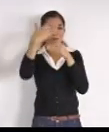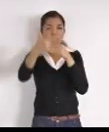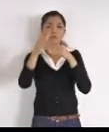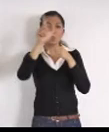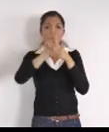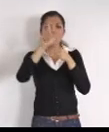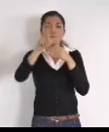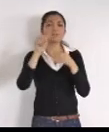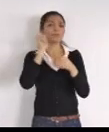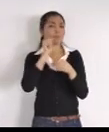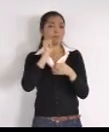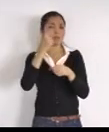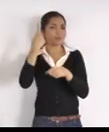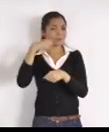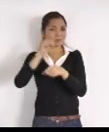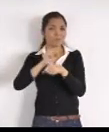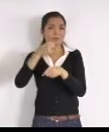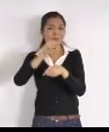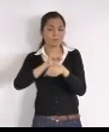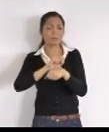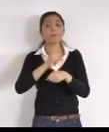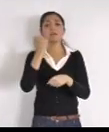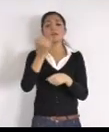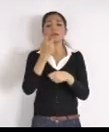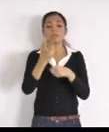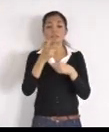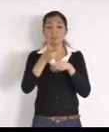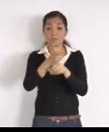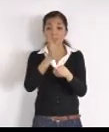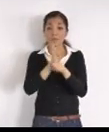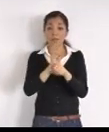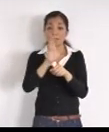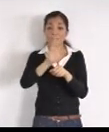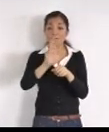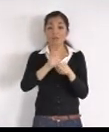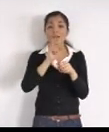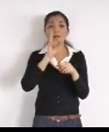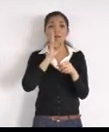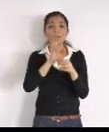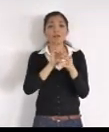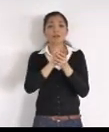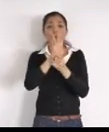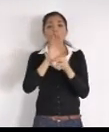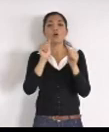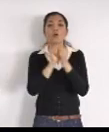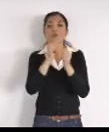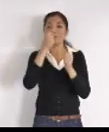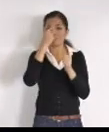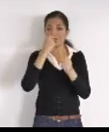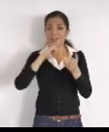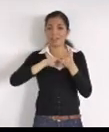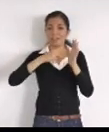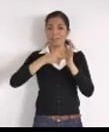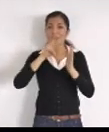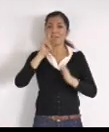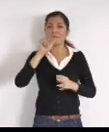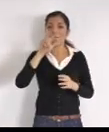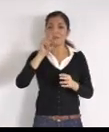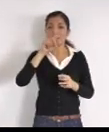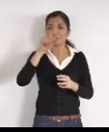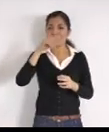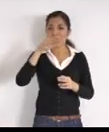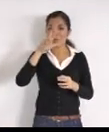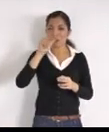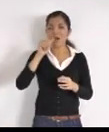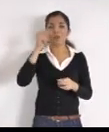vean la transmisión, en vivo, con el ingeniero, David Zamora, el director, de obras públicas, para que podamos platicar, de los avances, de las obras, que estamos